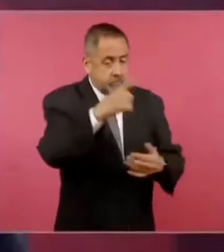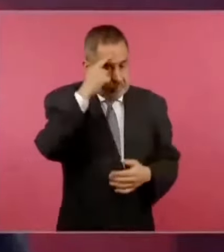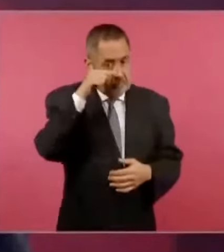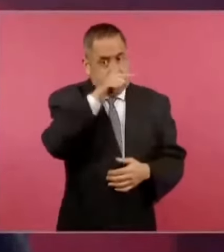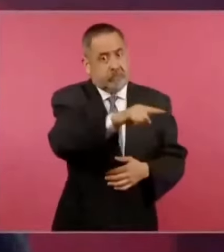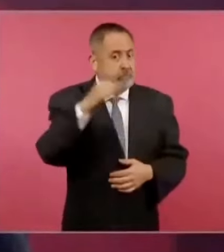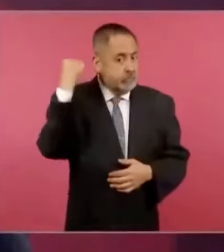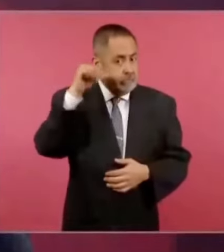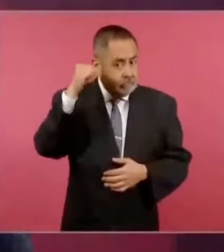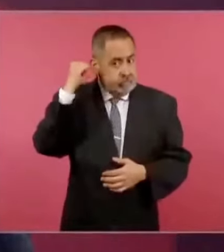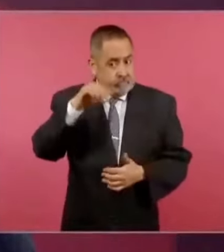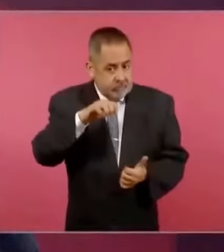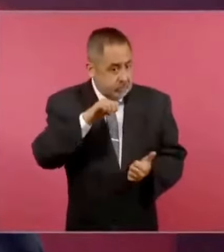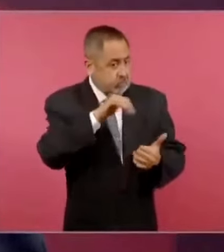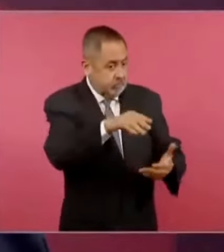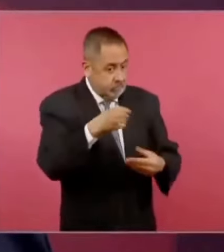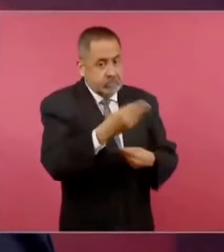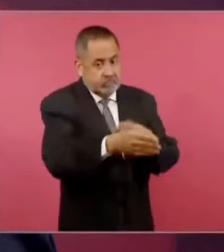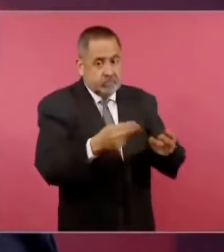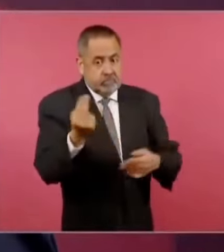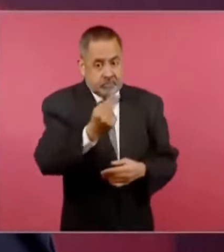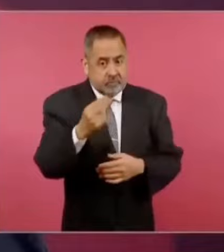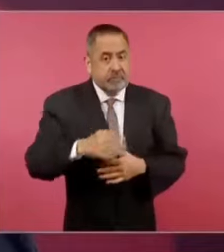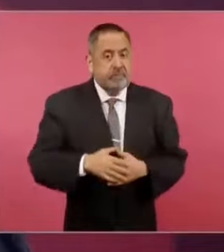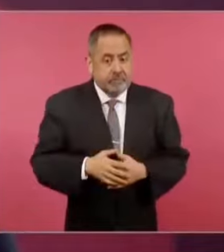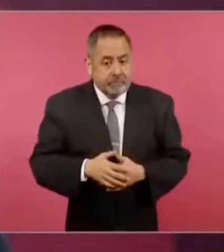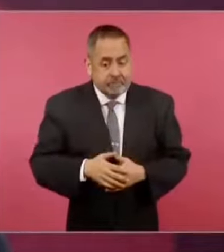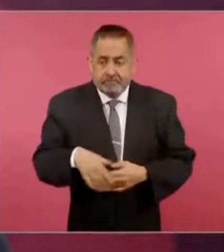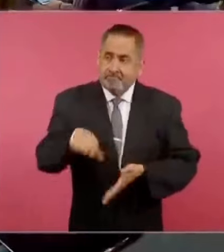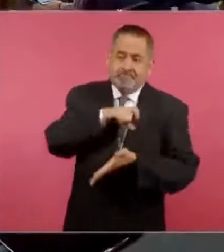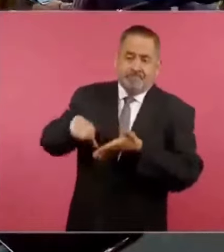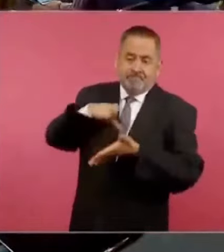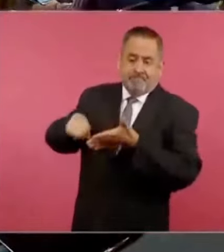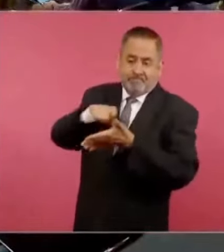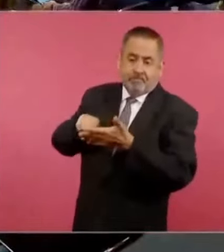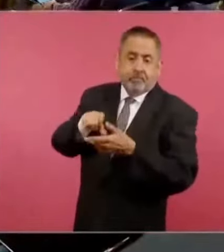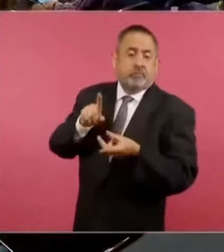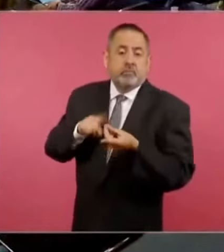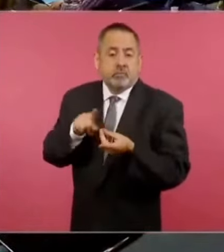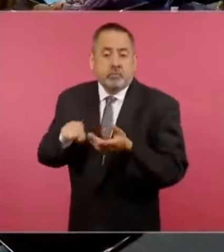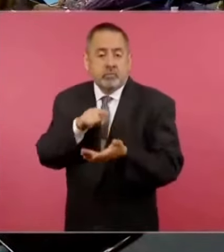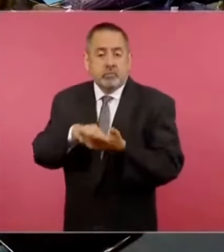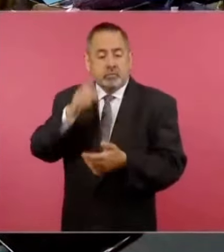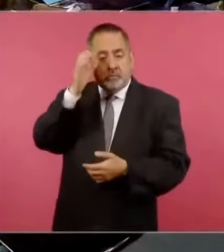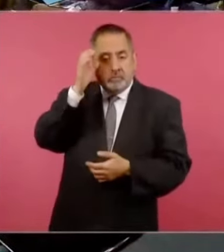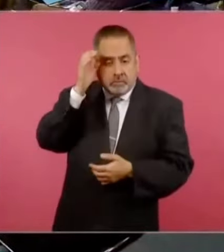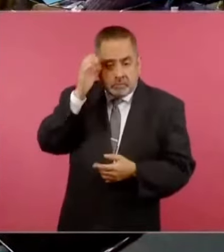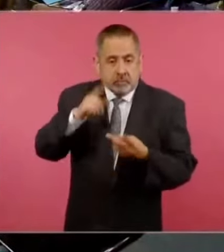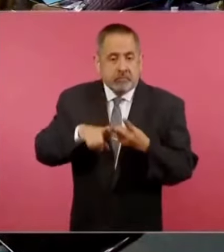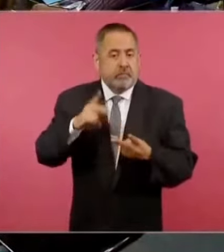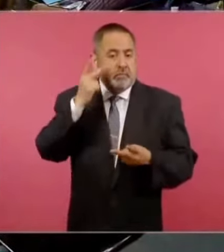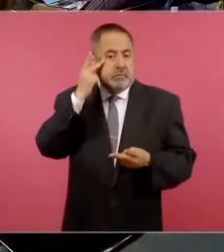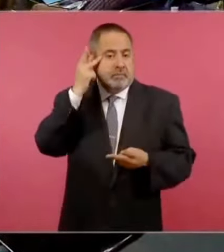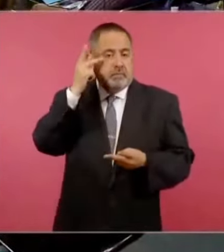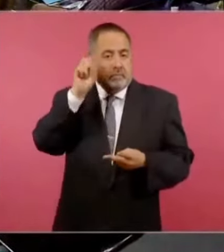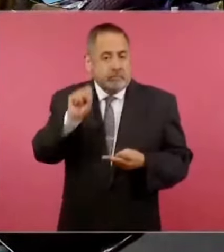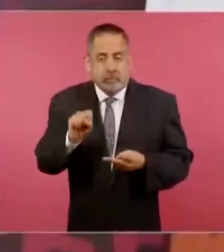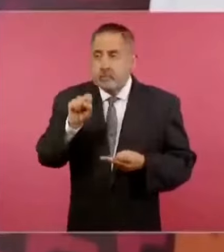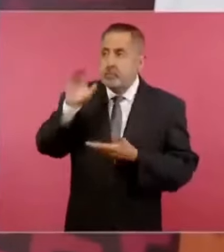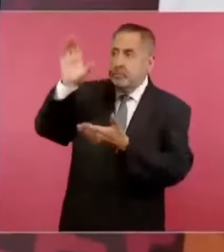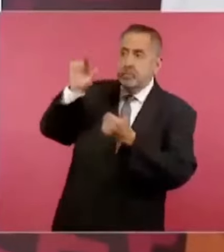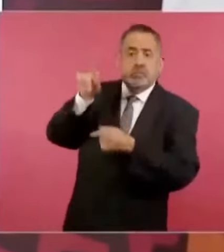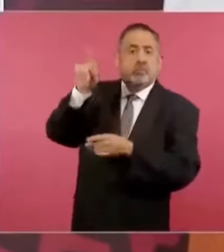y se hicieron las compras en China y en Corea del Sur y